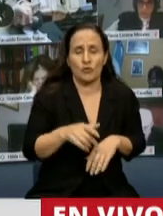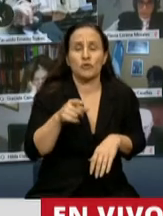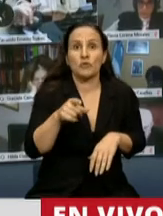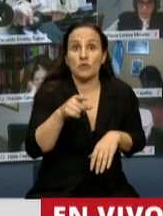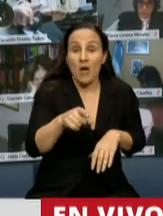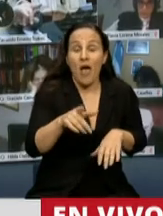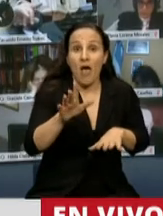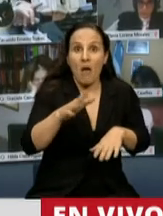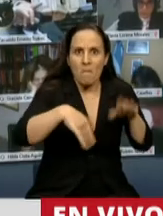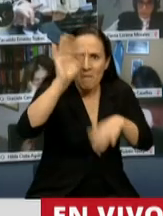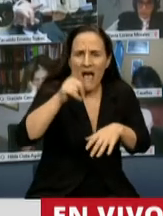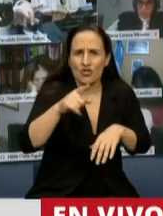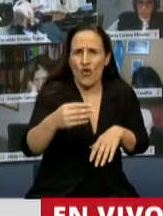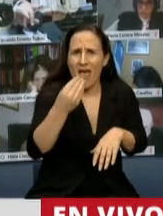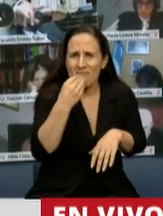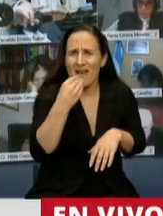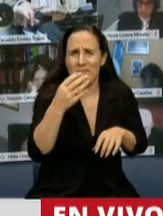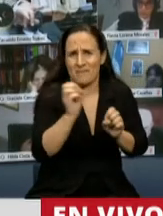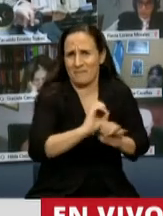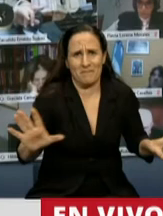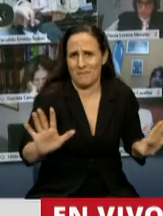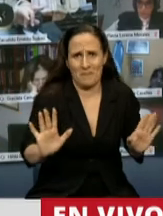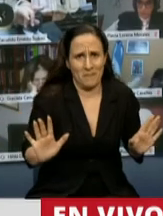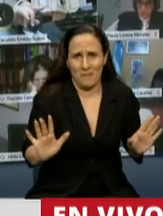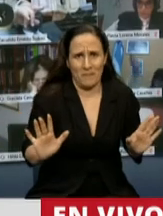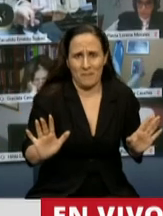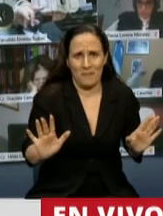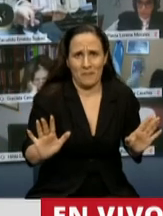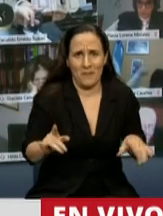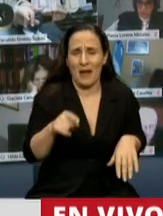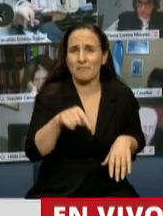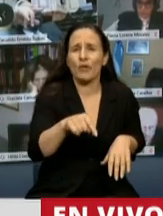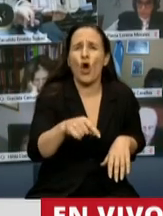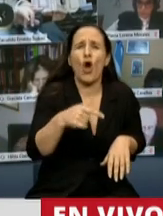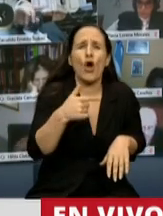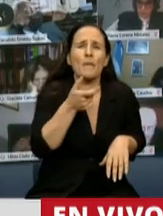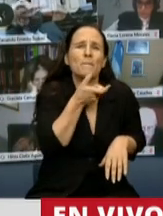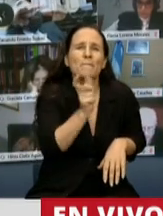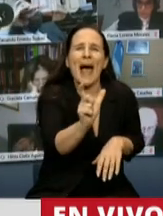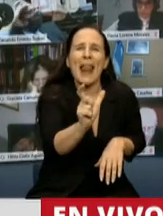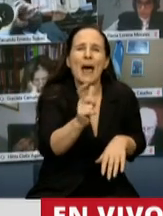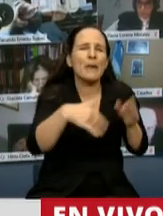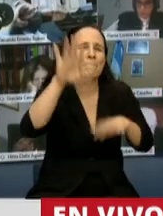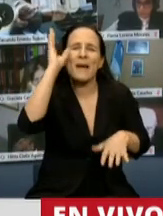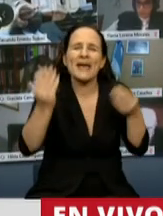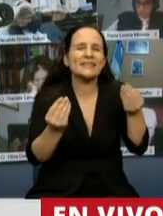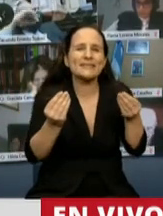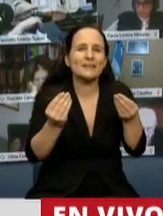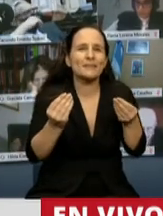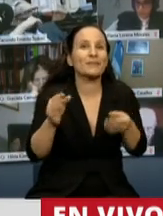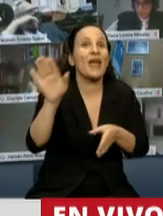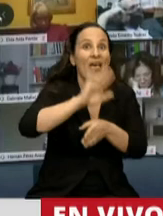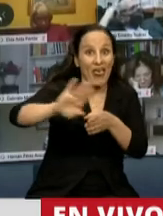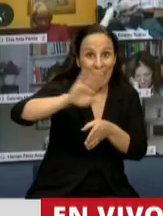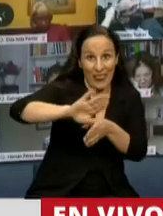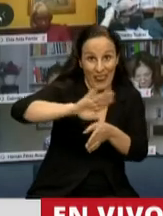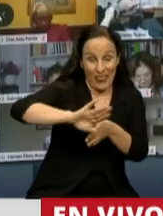Hoy hemos hablado durante todo el día de una palabra que es la deuda. que es la deuda externa